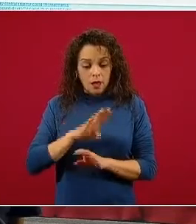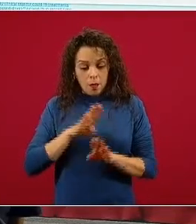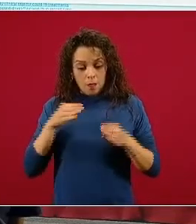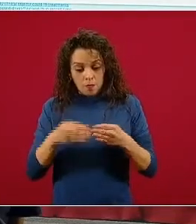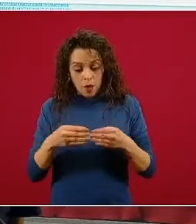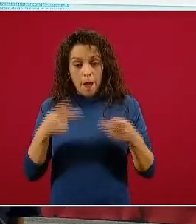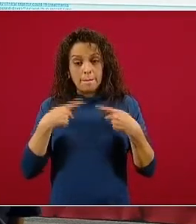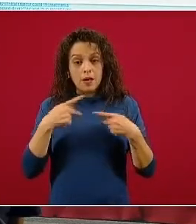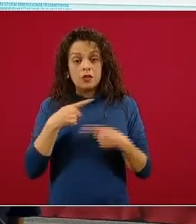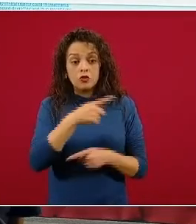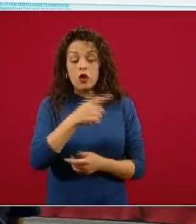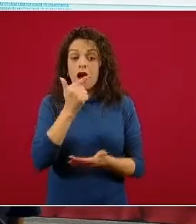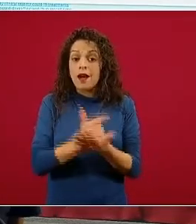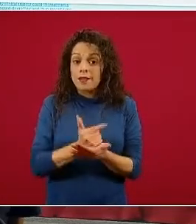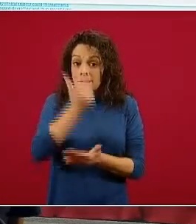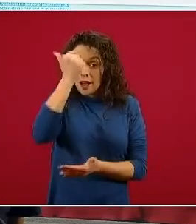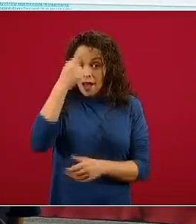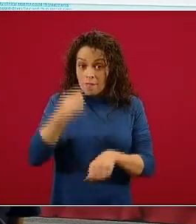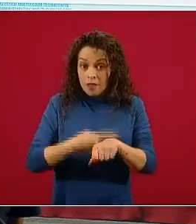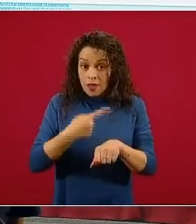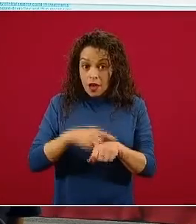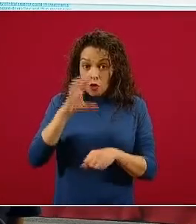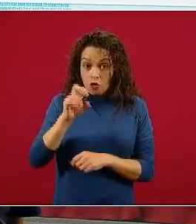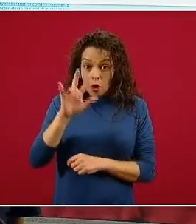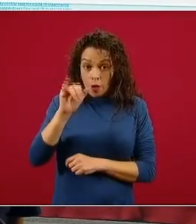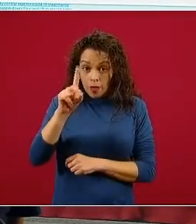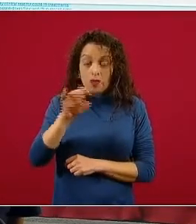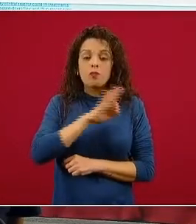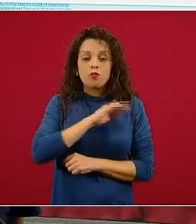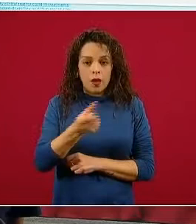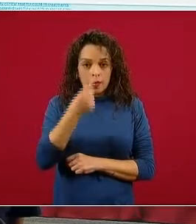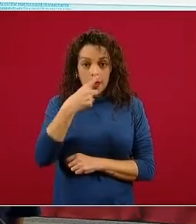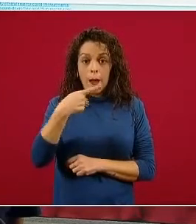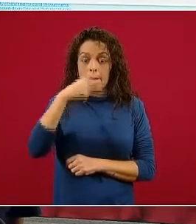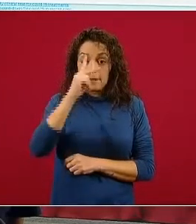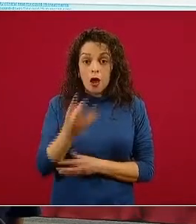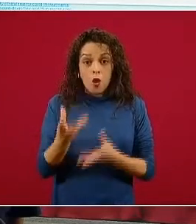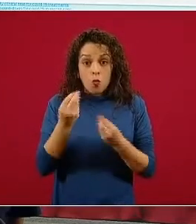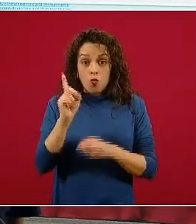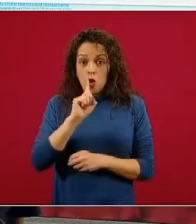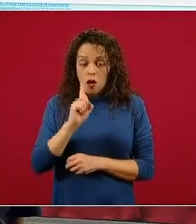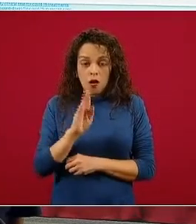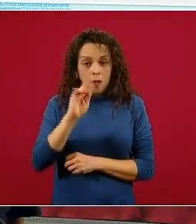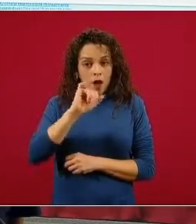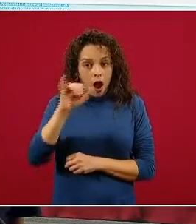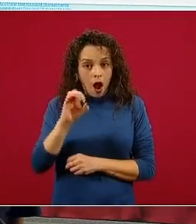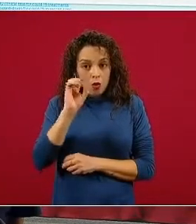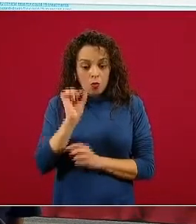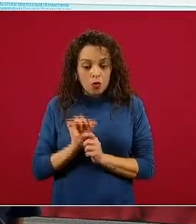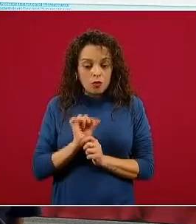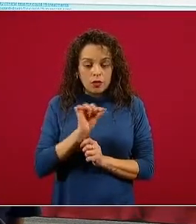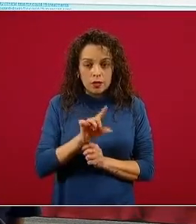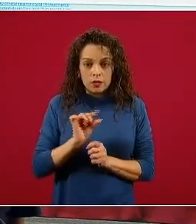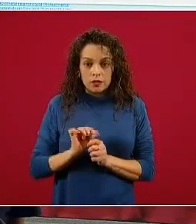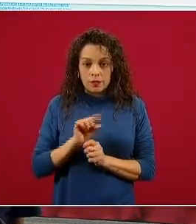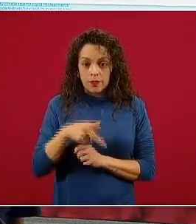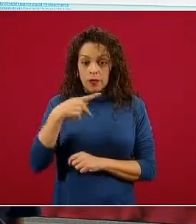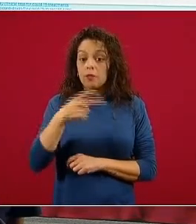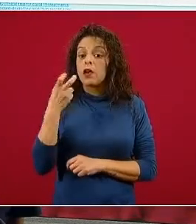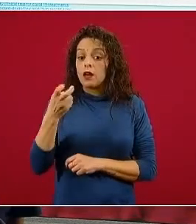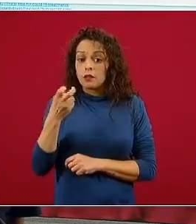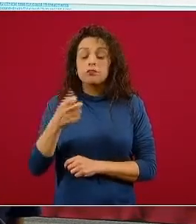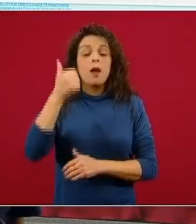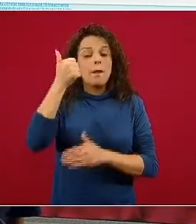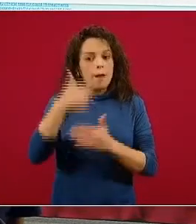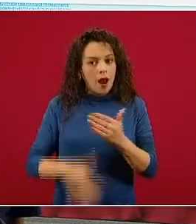grave y se usa en dosis bajas. Pero es un fármaco de amplia disponibilidad, es un fármaco